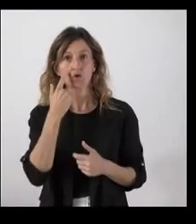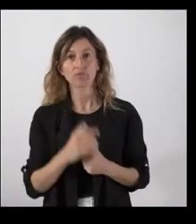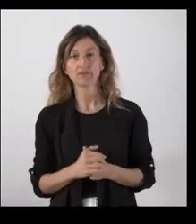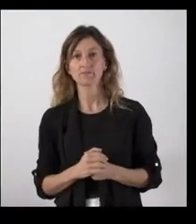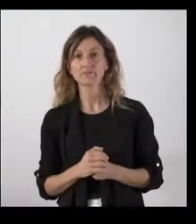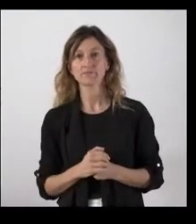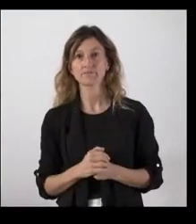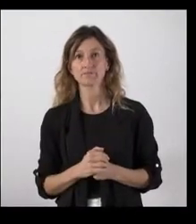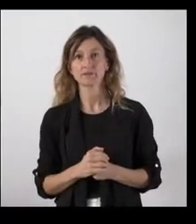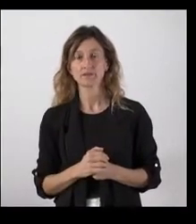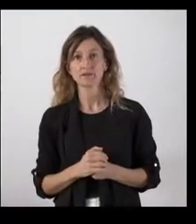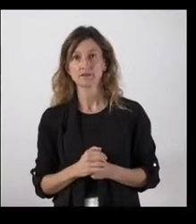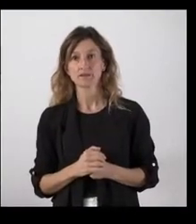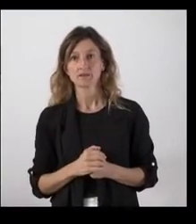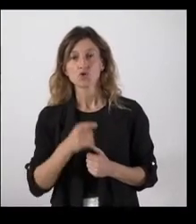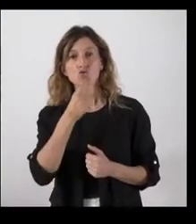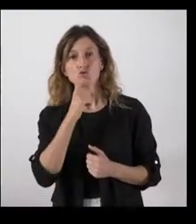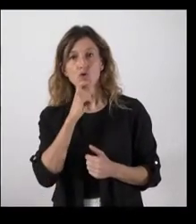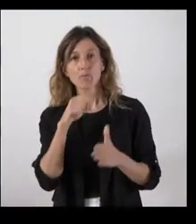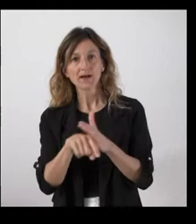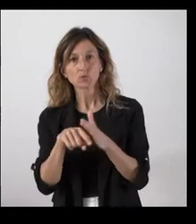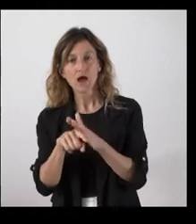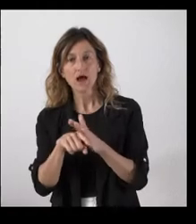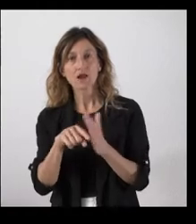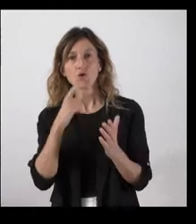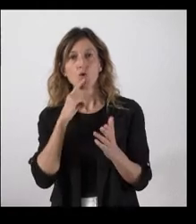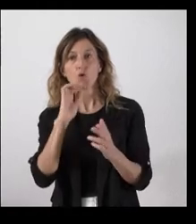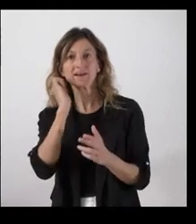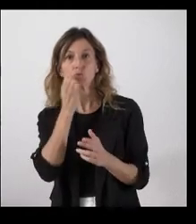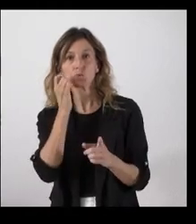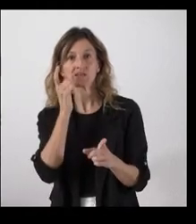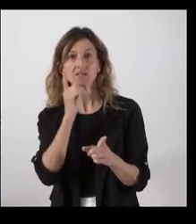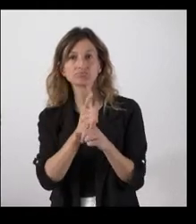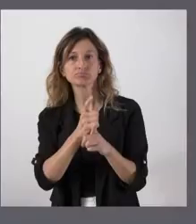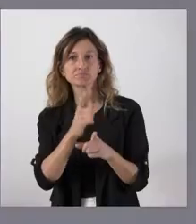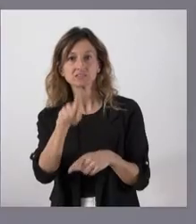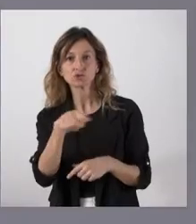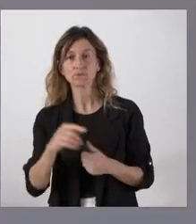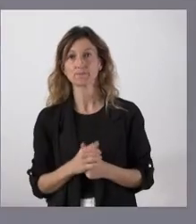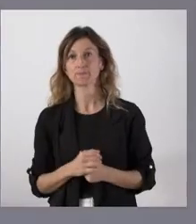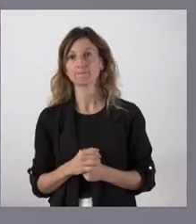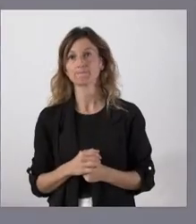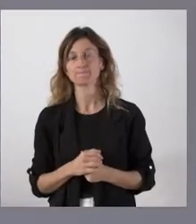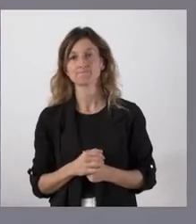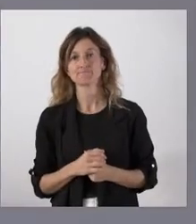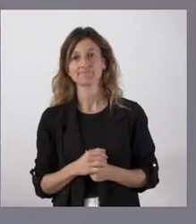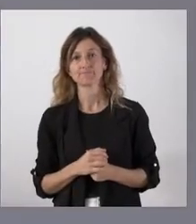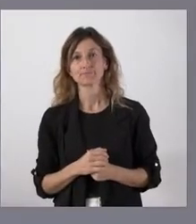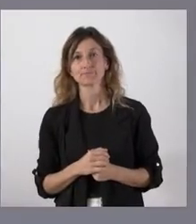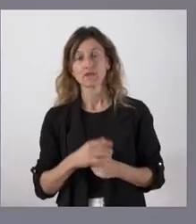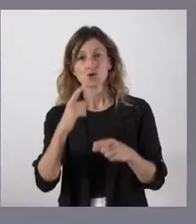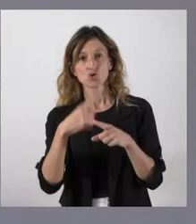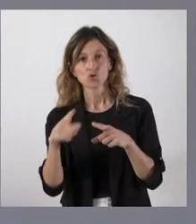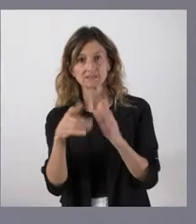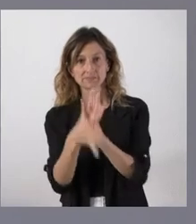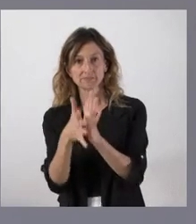¿Cuándo van a ejecutarla? ¿De qué manera van a ejecutar? ¿O si la van a recorrer? Bien, sobre este asunto hay que decir algunas cosas antes de